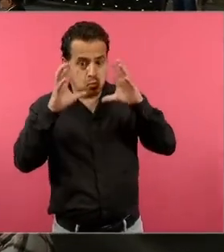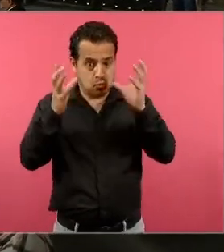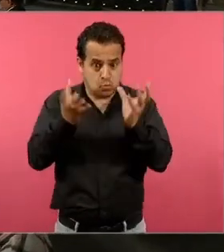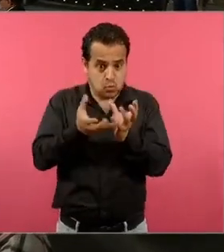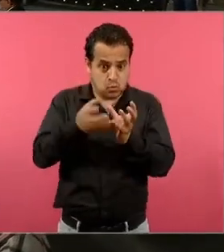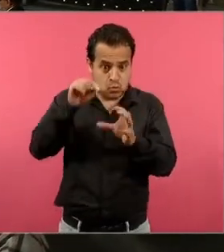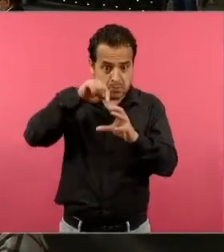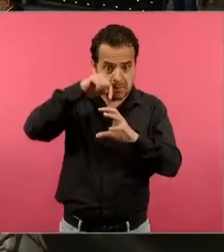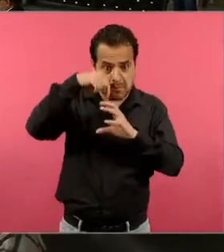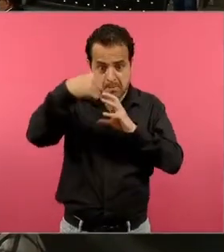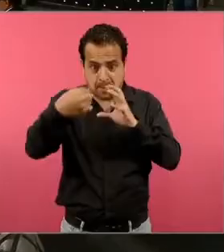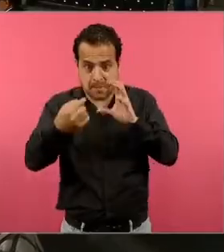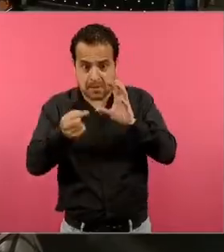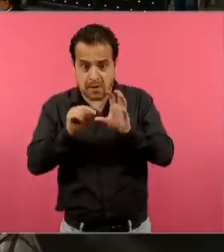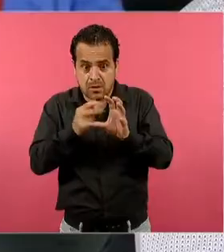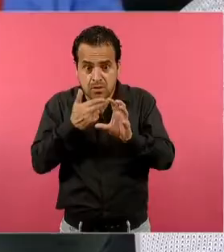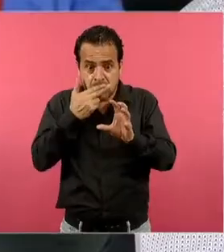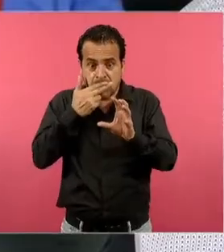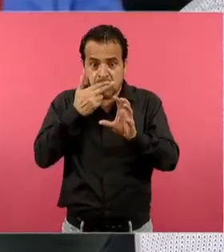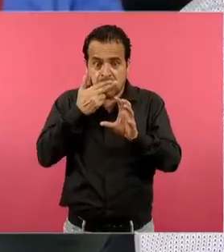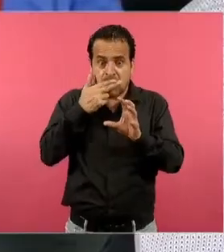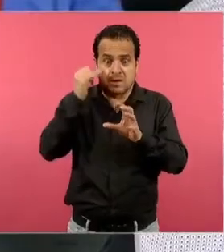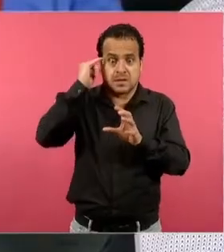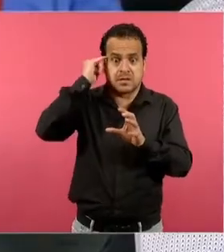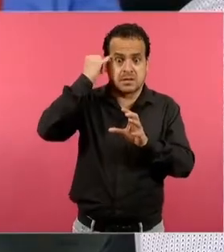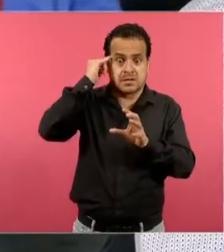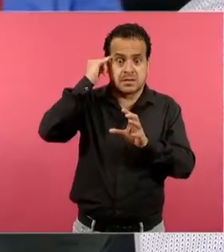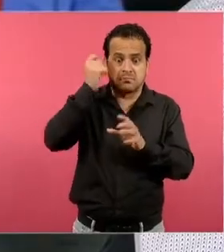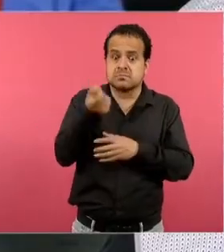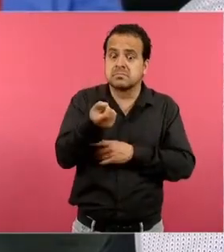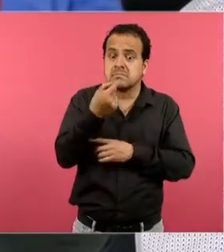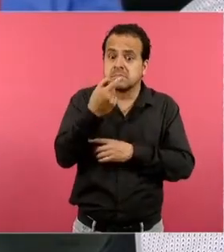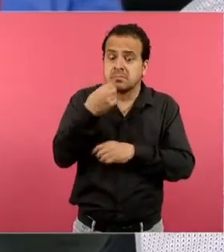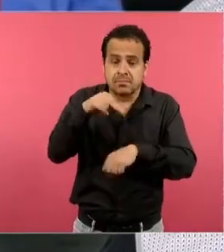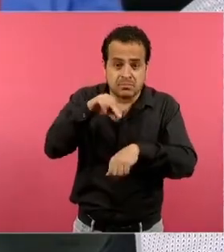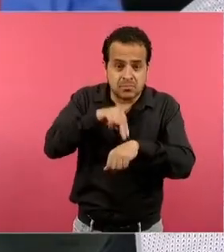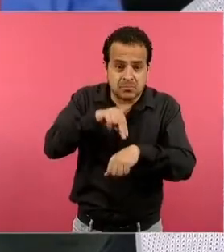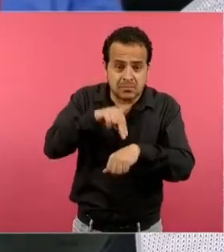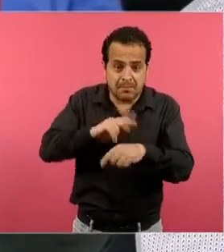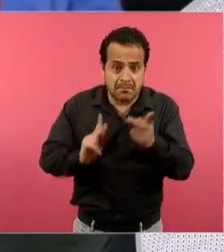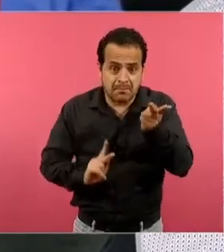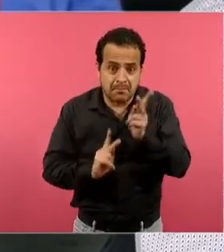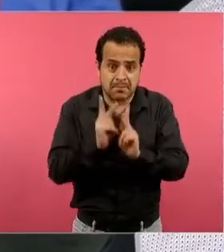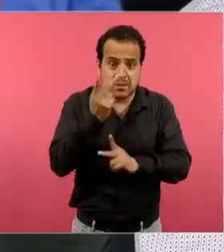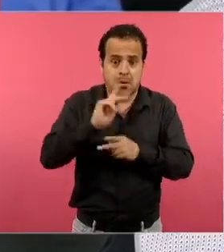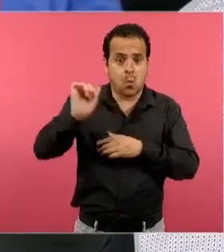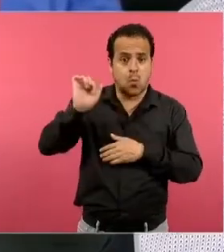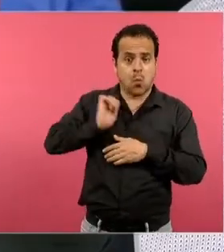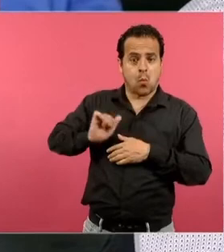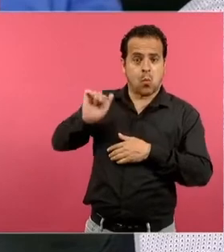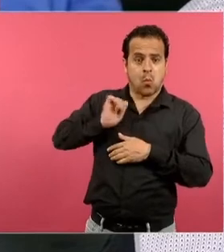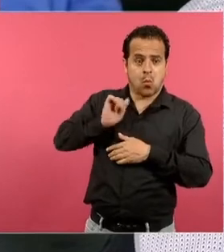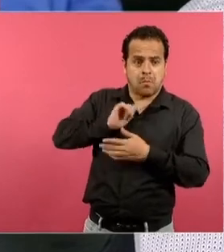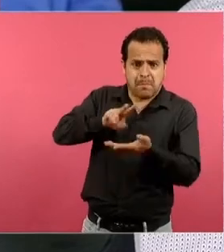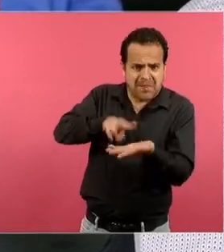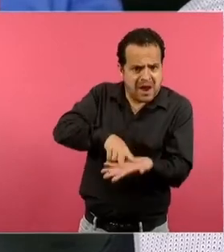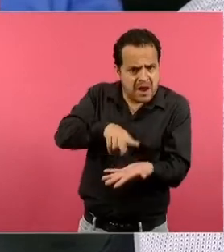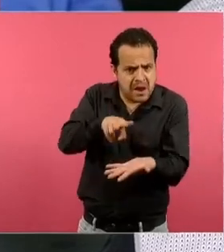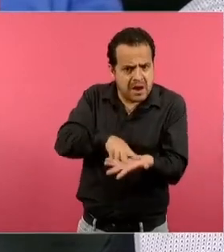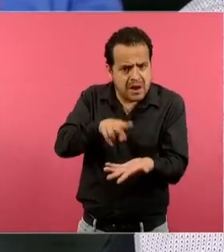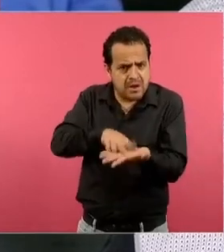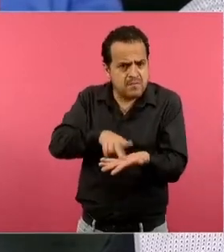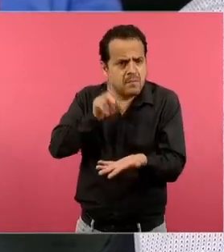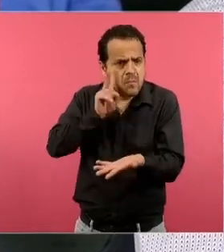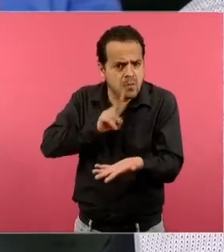por último, nada más, este tema de la evaluación, creo que es una evaluación formativa que también va a exigir un